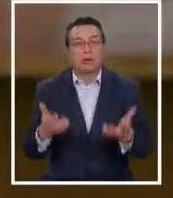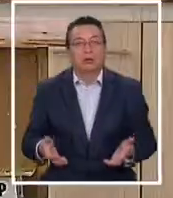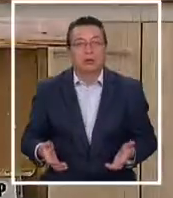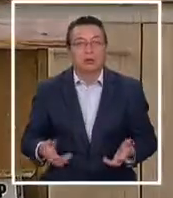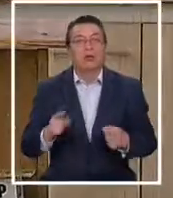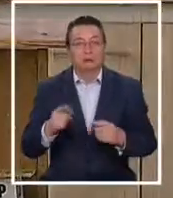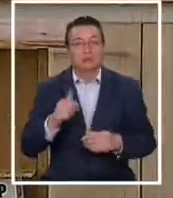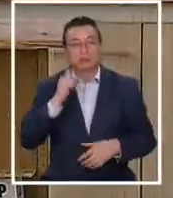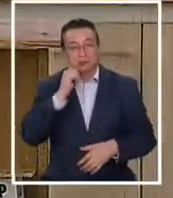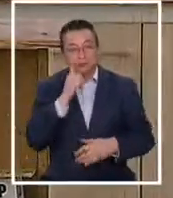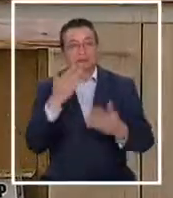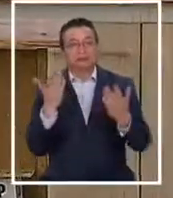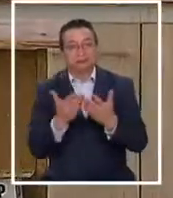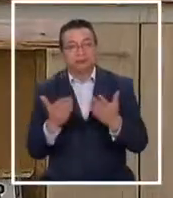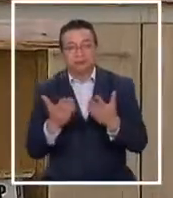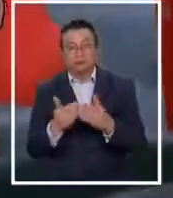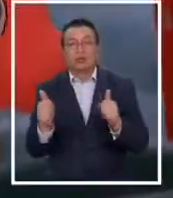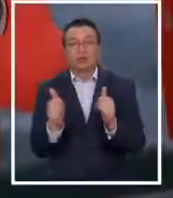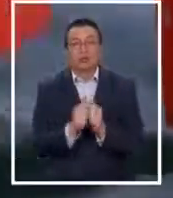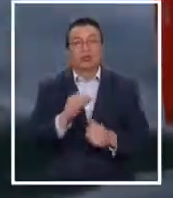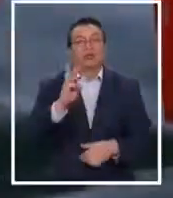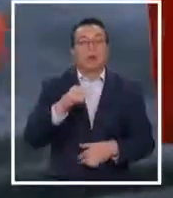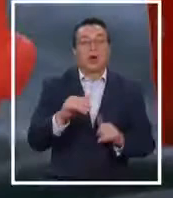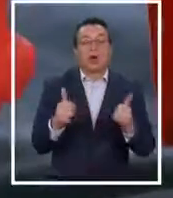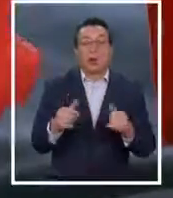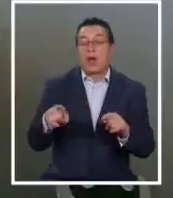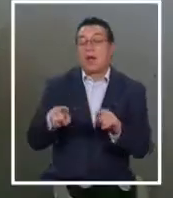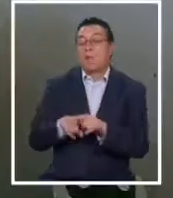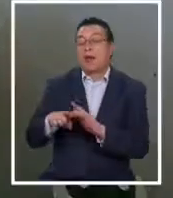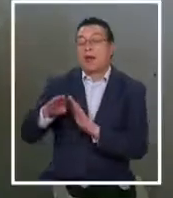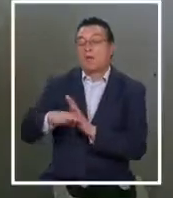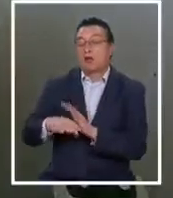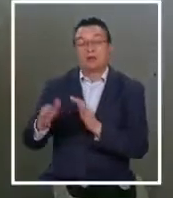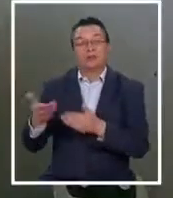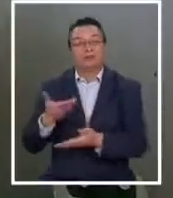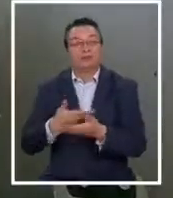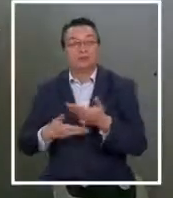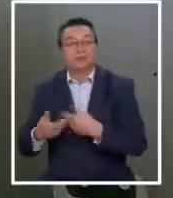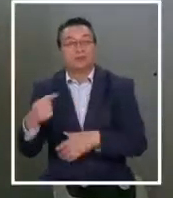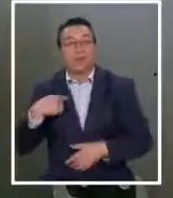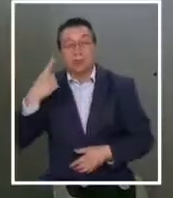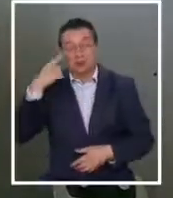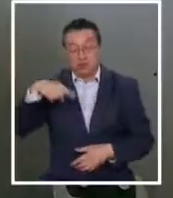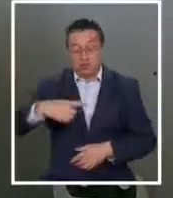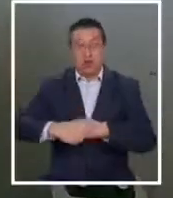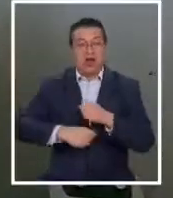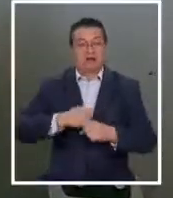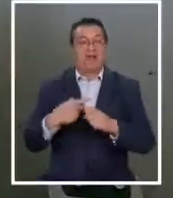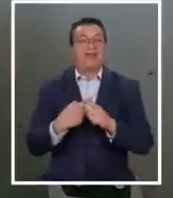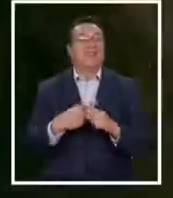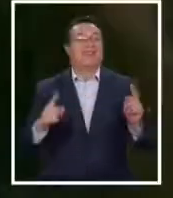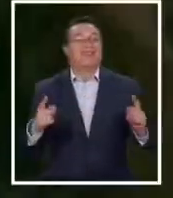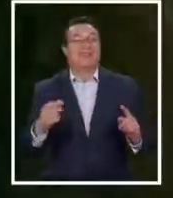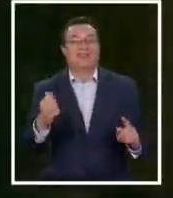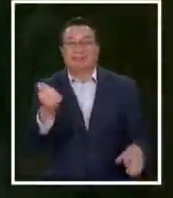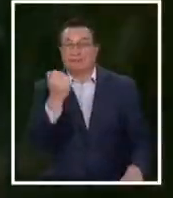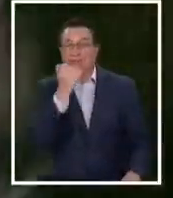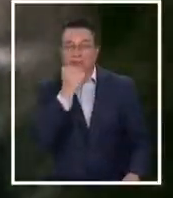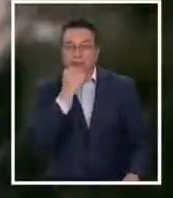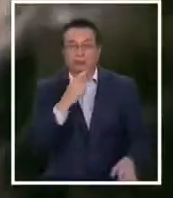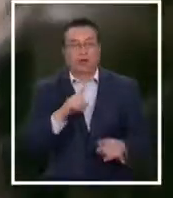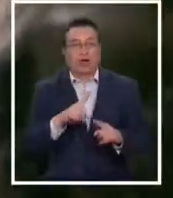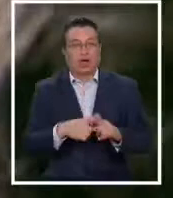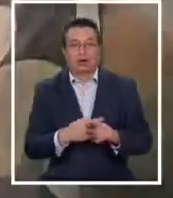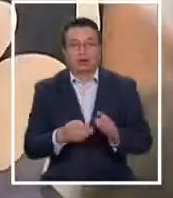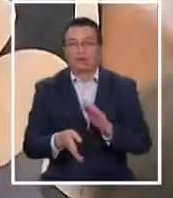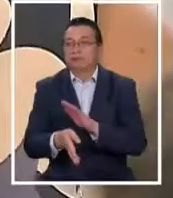días, estudiando junto a su mamá y jugando con su hermana menor. Pensaba que este año iba a ser distinto, pero nuevamente no